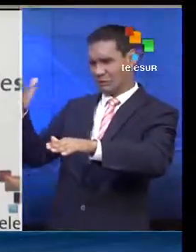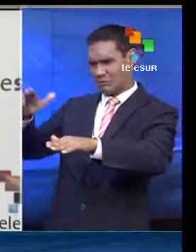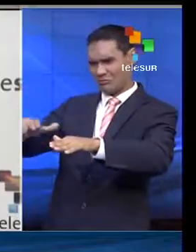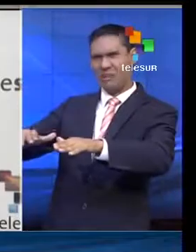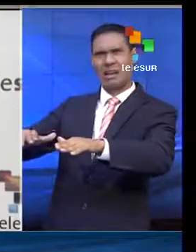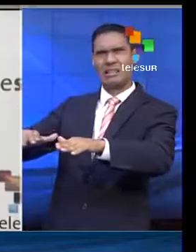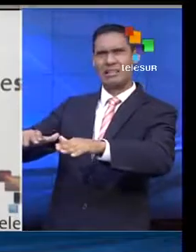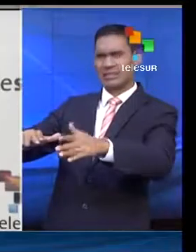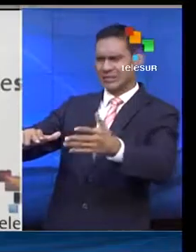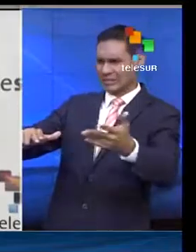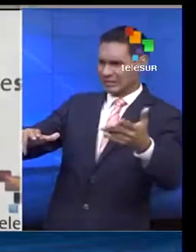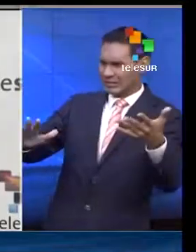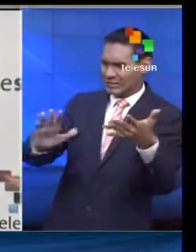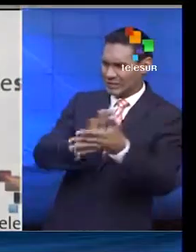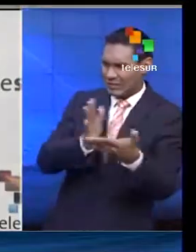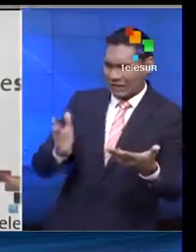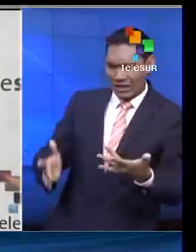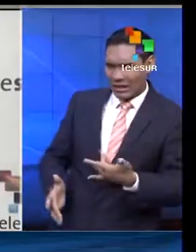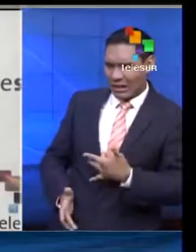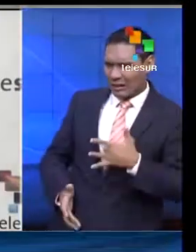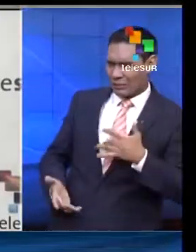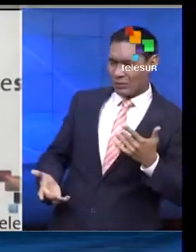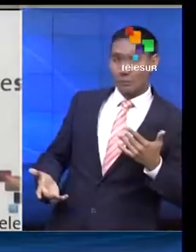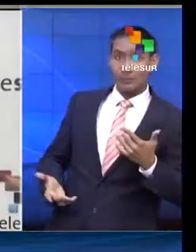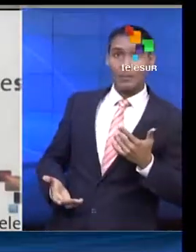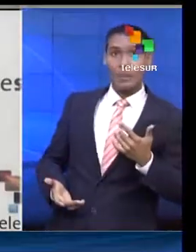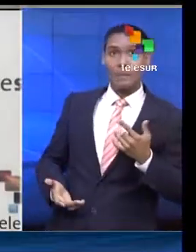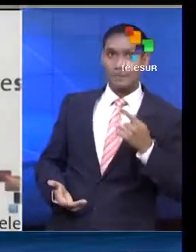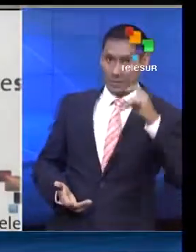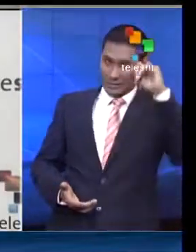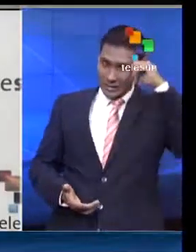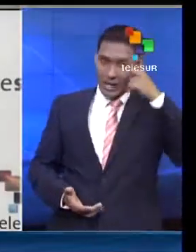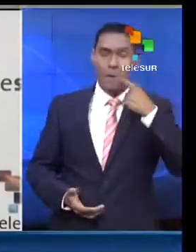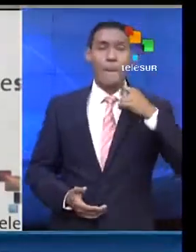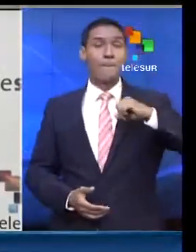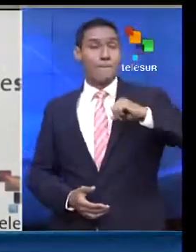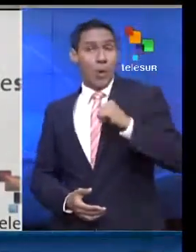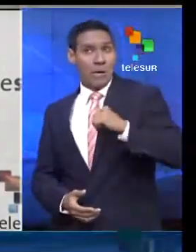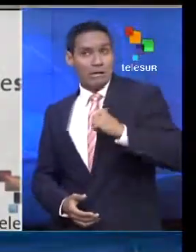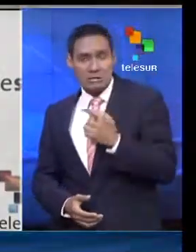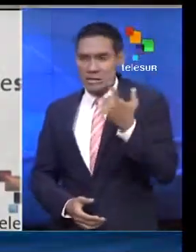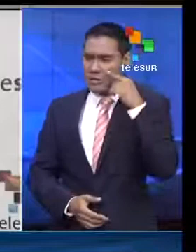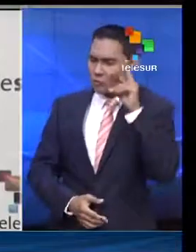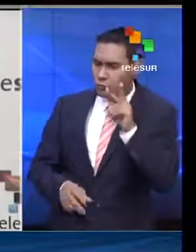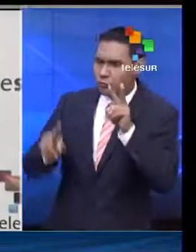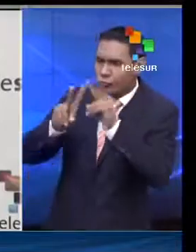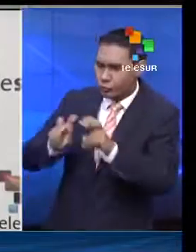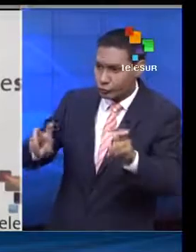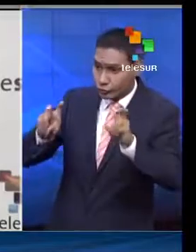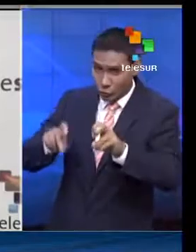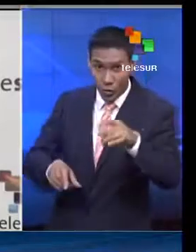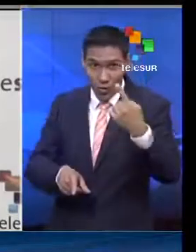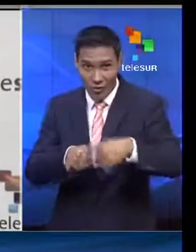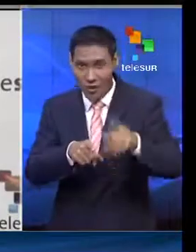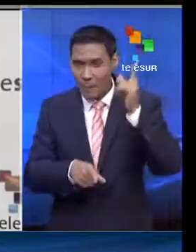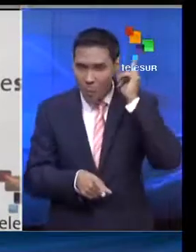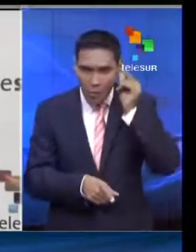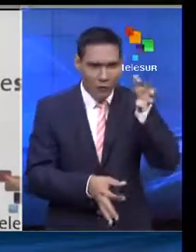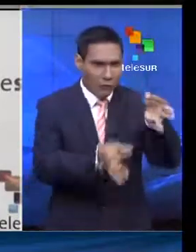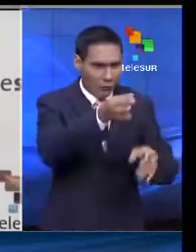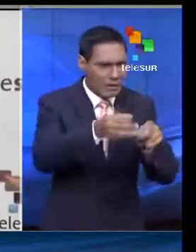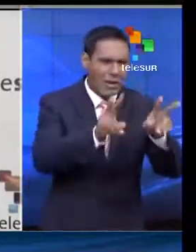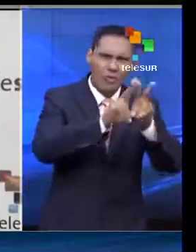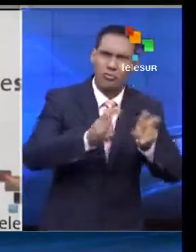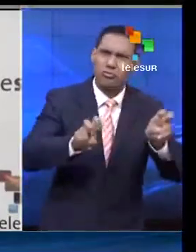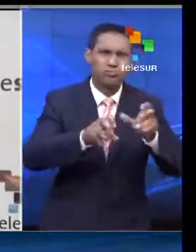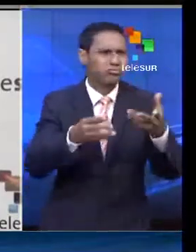casquillo de bala. Hasta el momento, los resultados preliminares de la pericia balística y que ya recibió la fiscal Vivena Fein, que